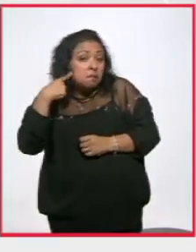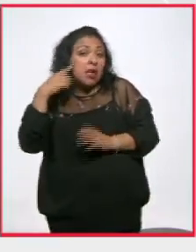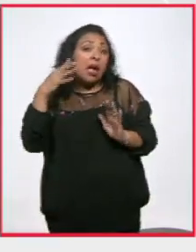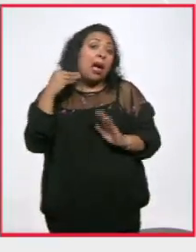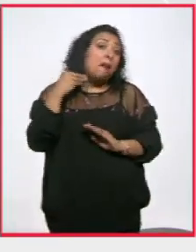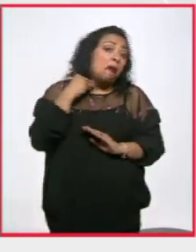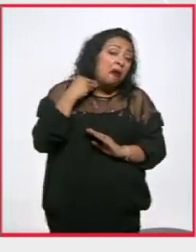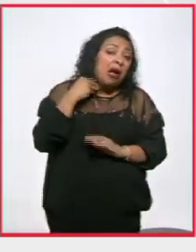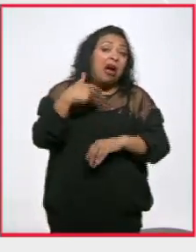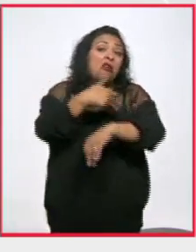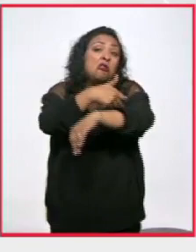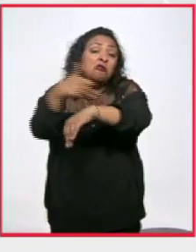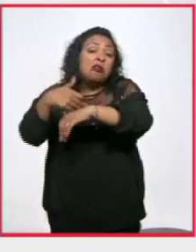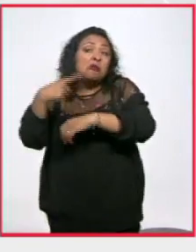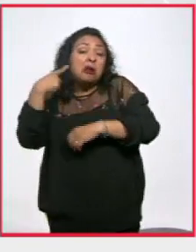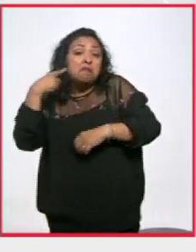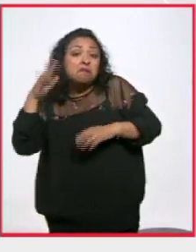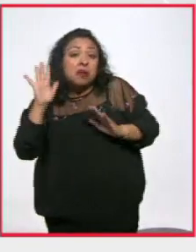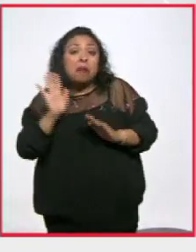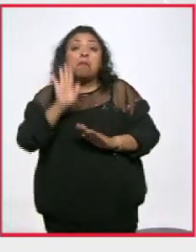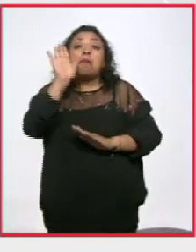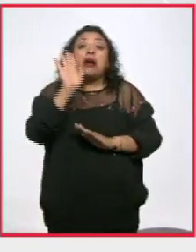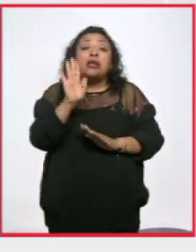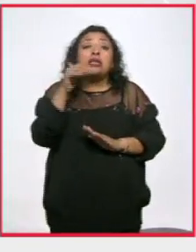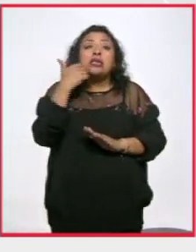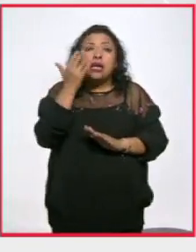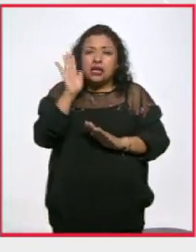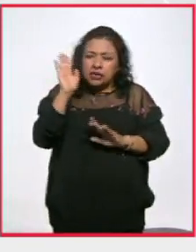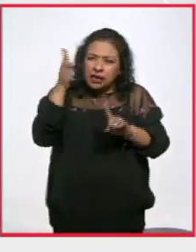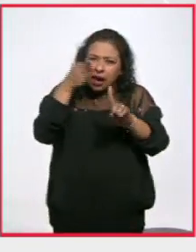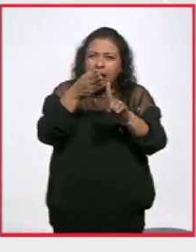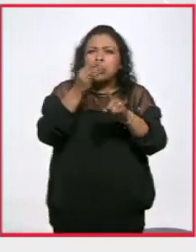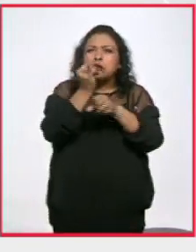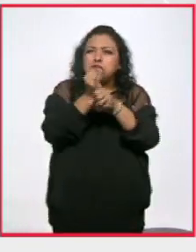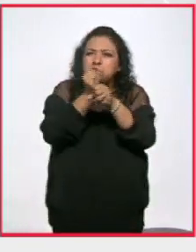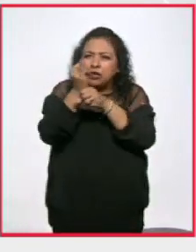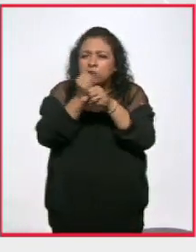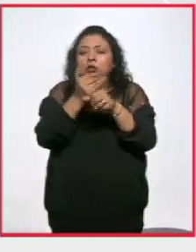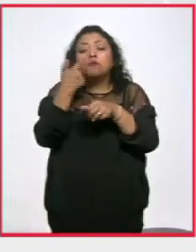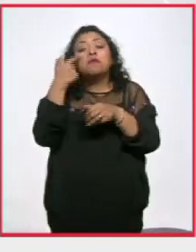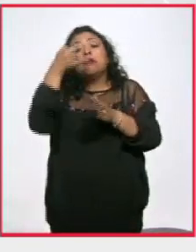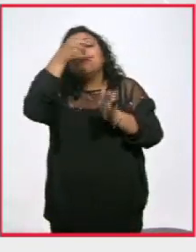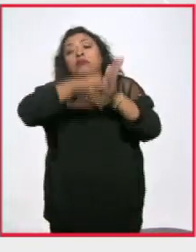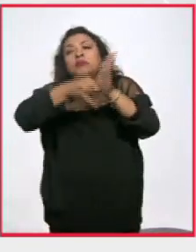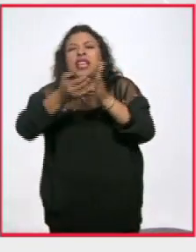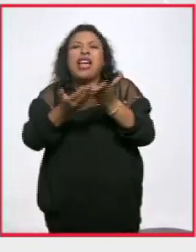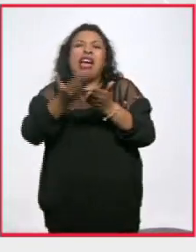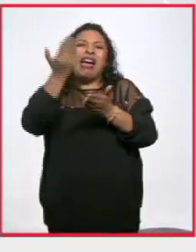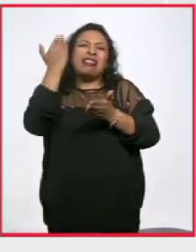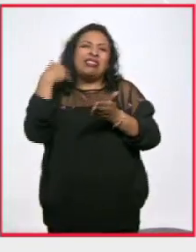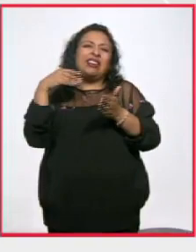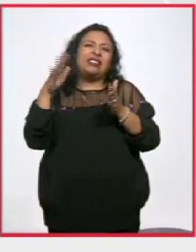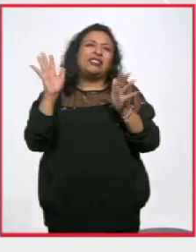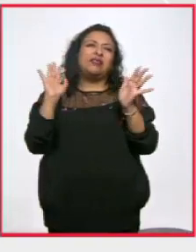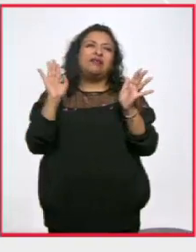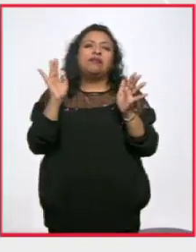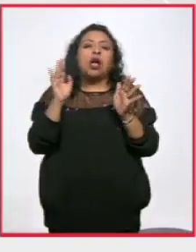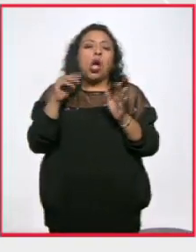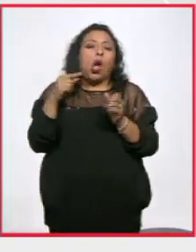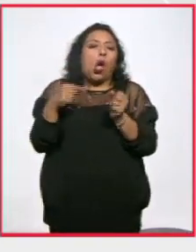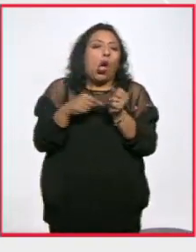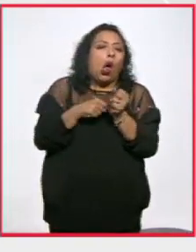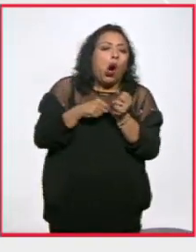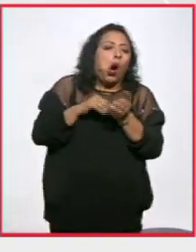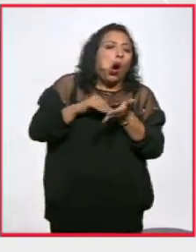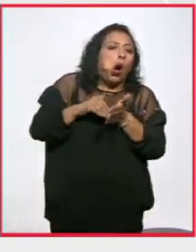y de algunos familiares, que por fin se están tratando de abordar aquellas líneas de investigación que en el pasado estuvieron ocultas